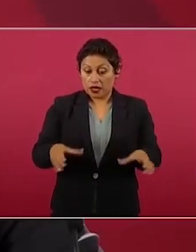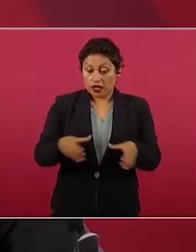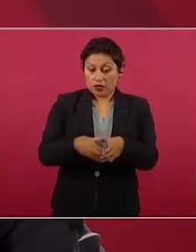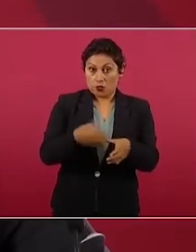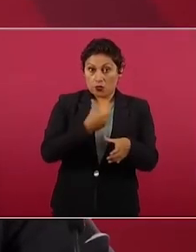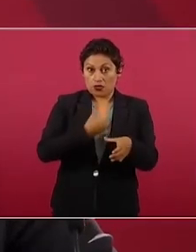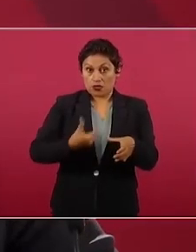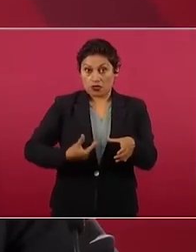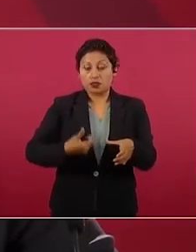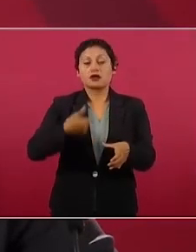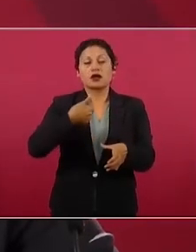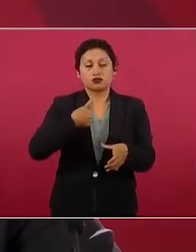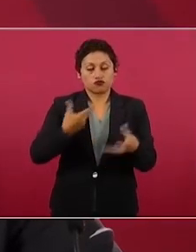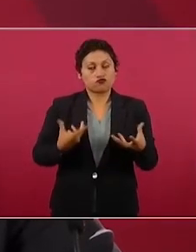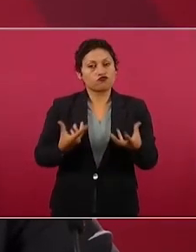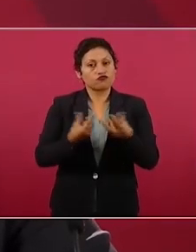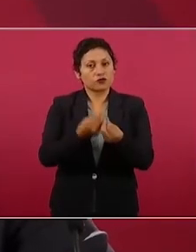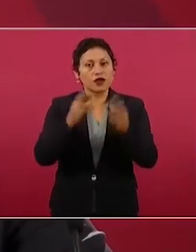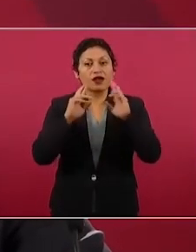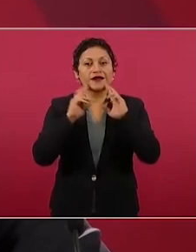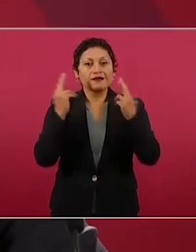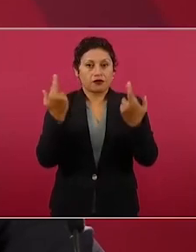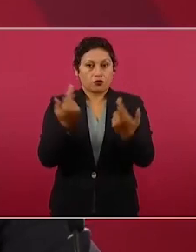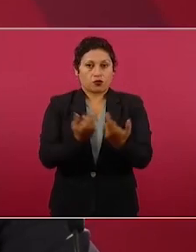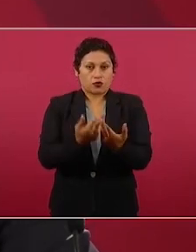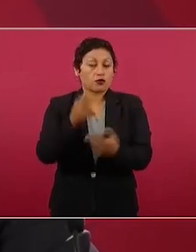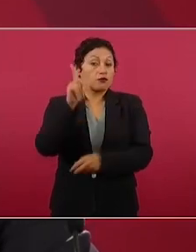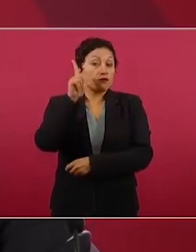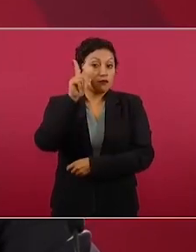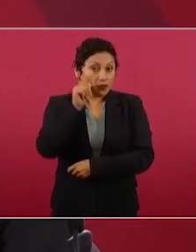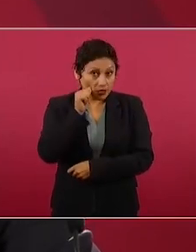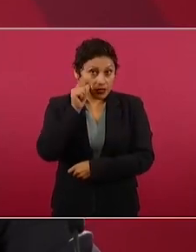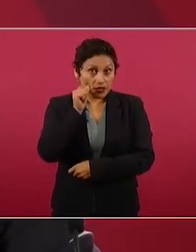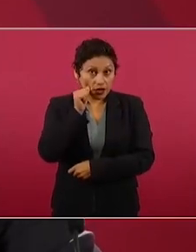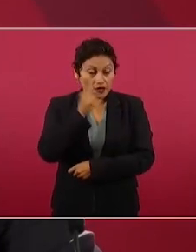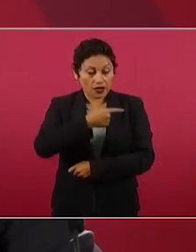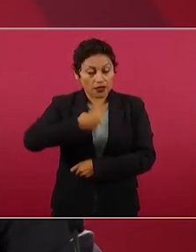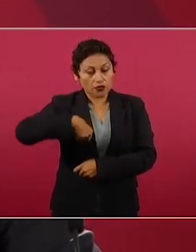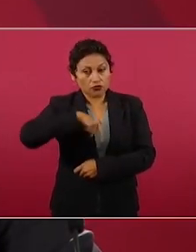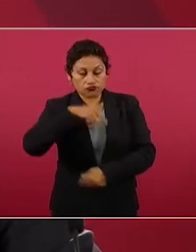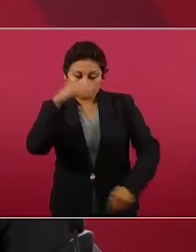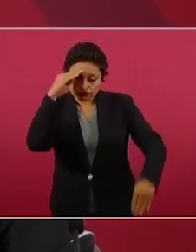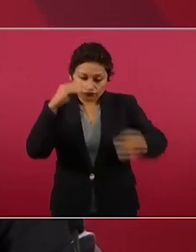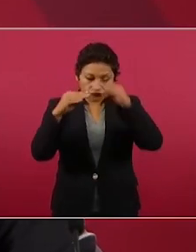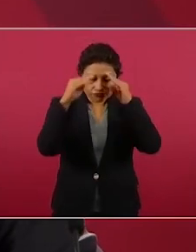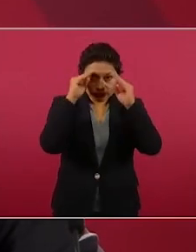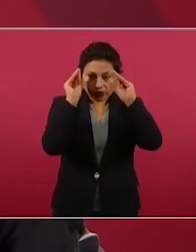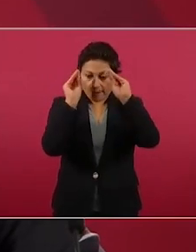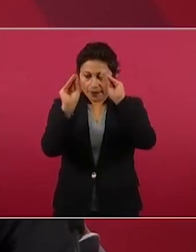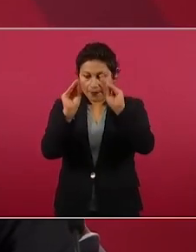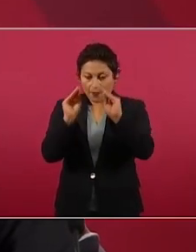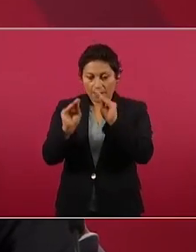y vamos a llevar a cabo medidas de austeridad adicionales.